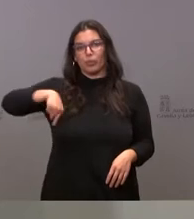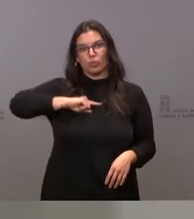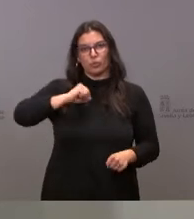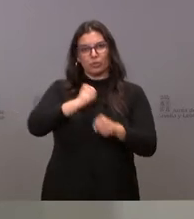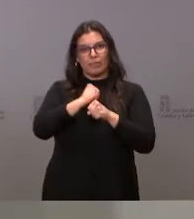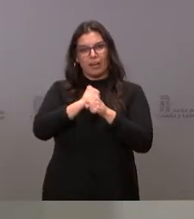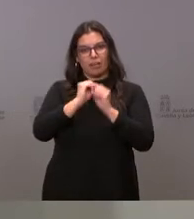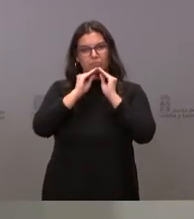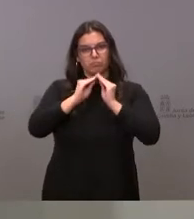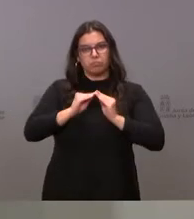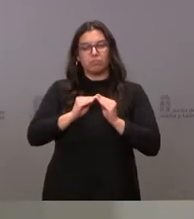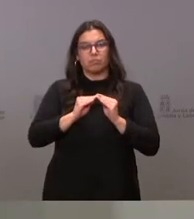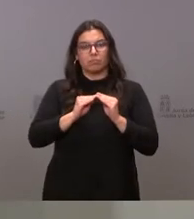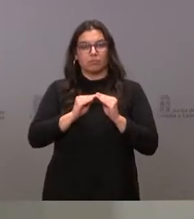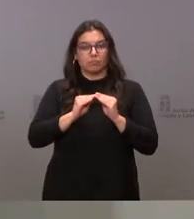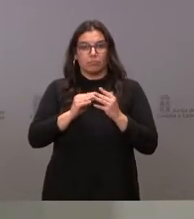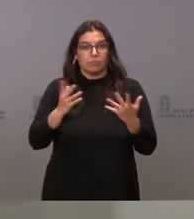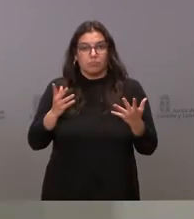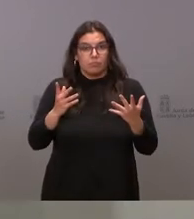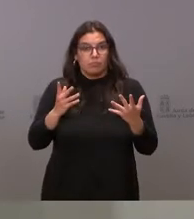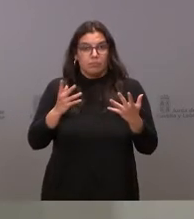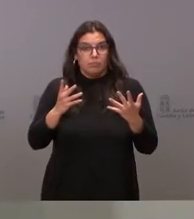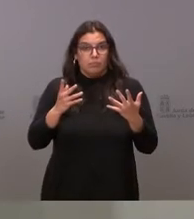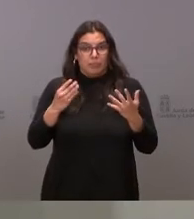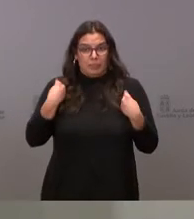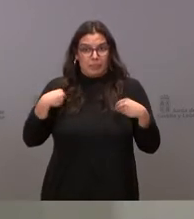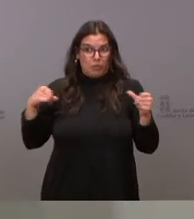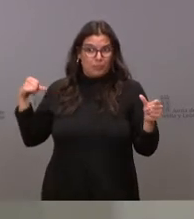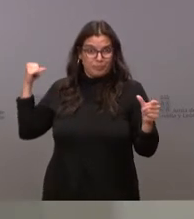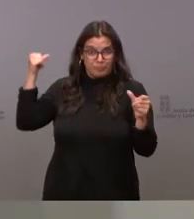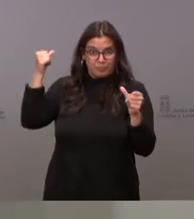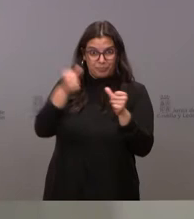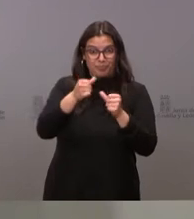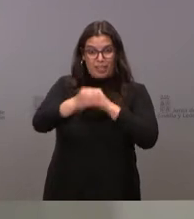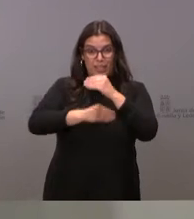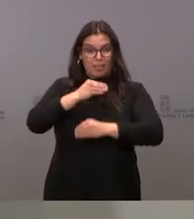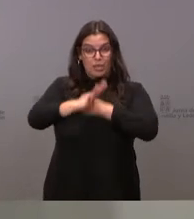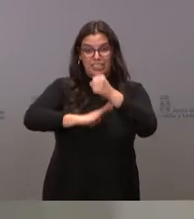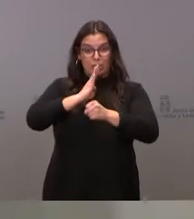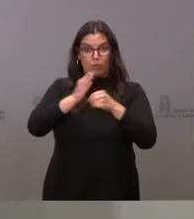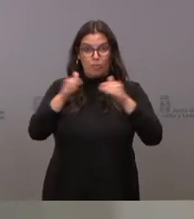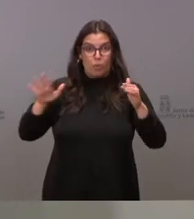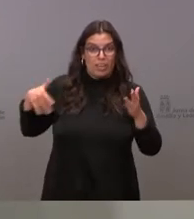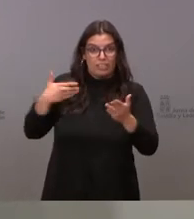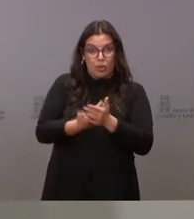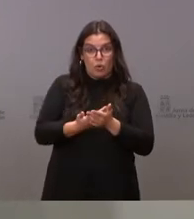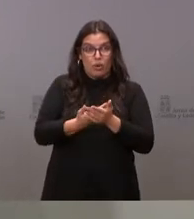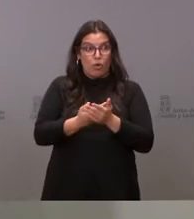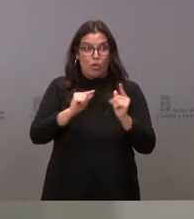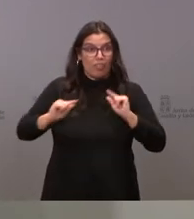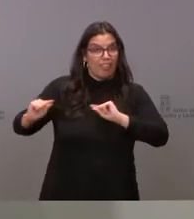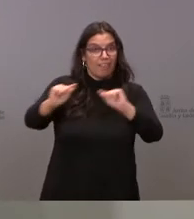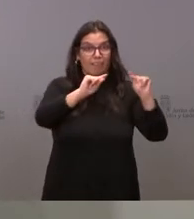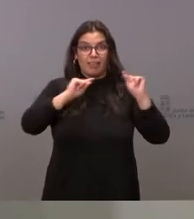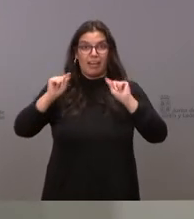exactamente en la misma línea que llevamos trabajando desde el inicio de las legislaturas y desde que se ha abierto este debate sobre